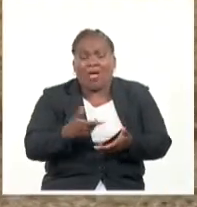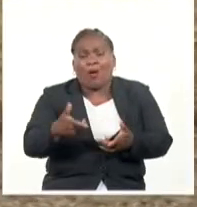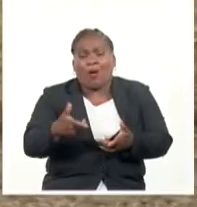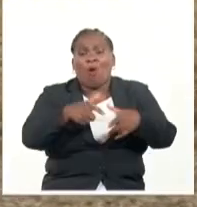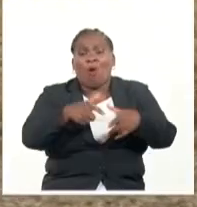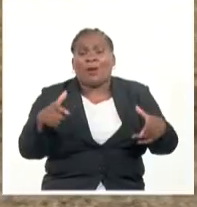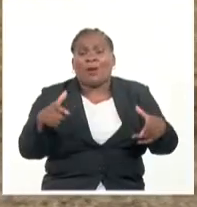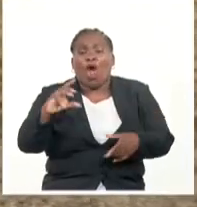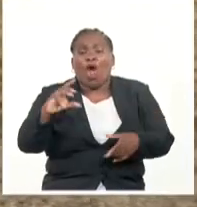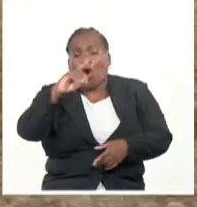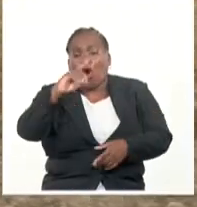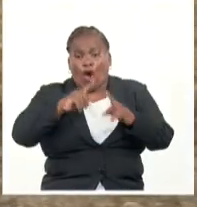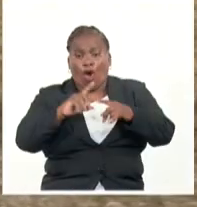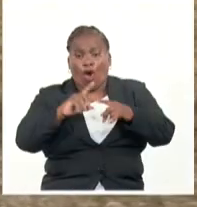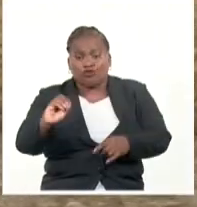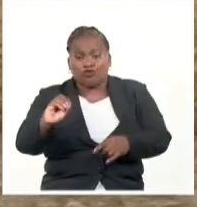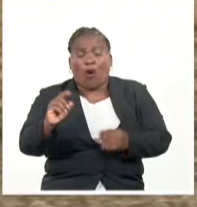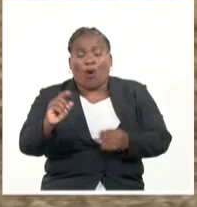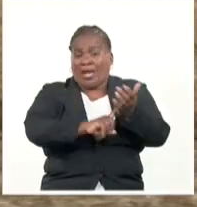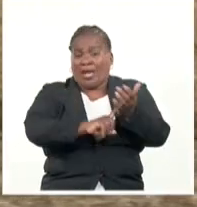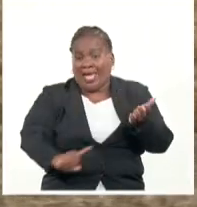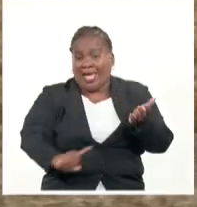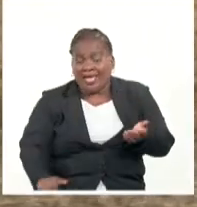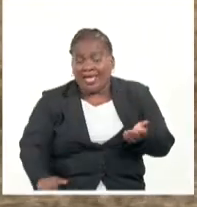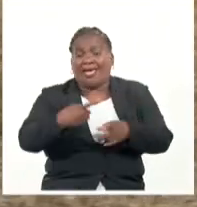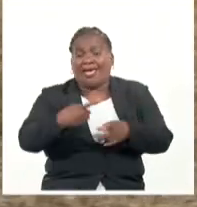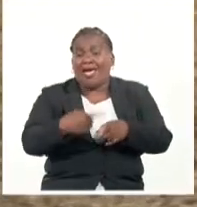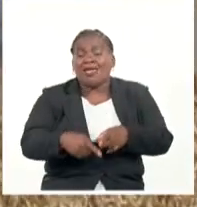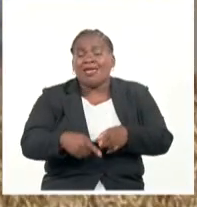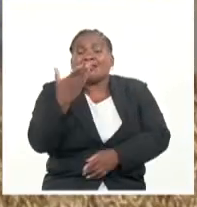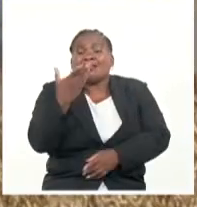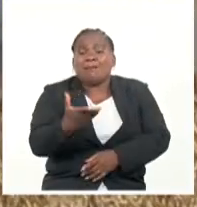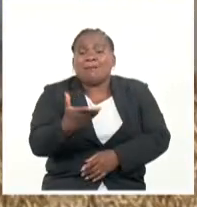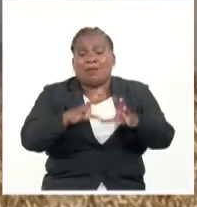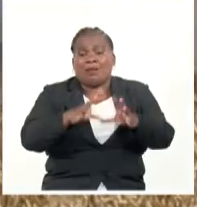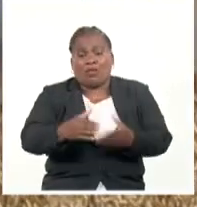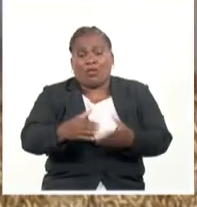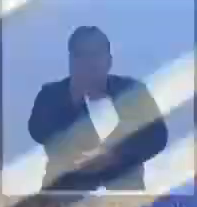de costos de energía e insumos y una fuerte demanda mundial de alimentos.